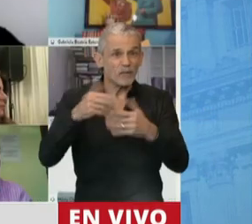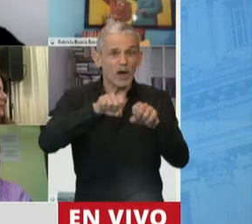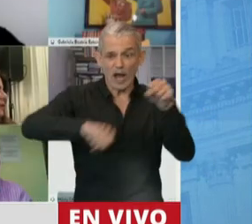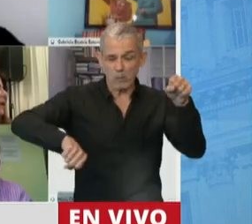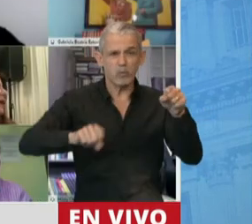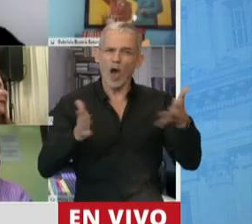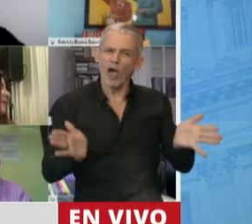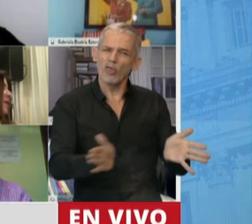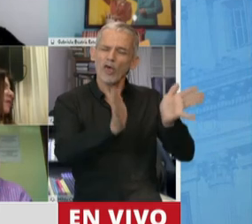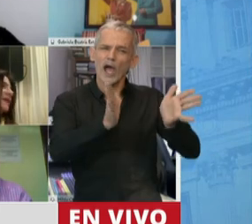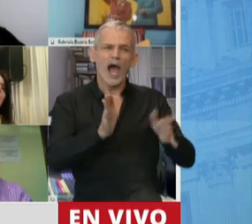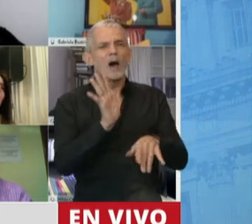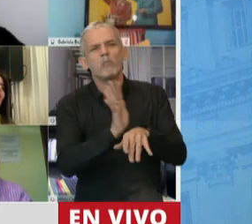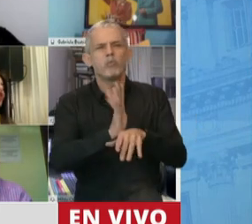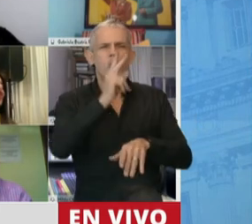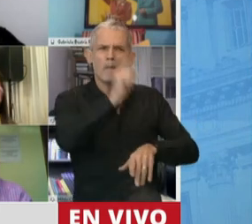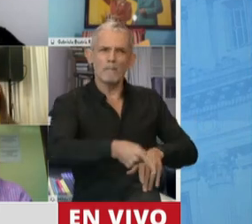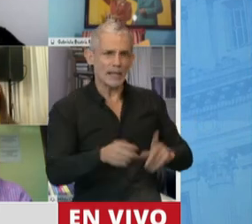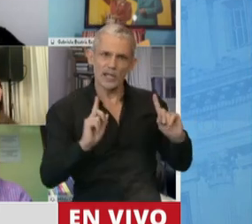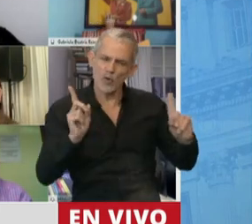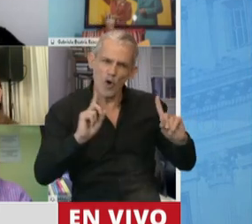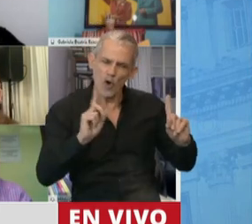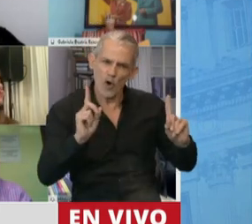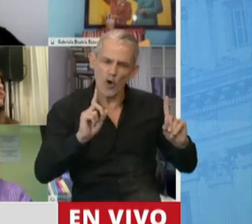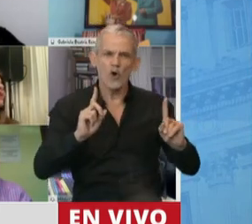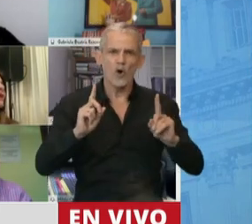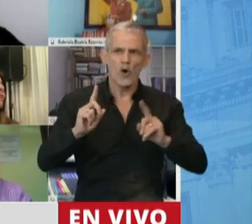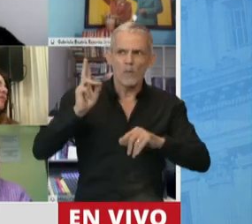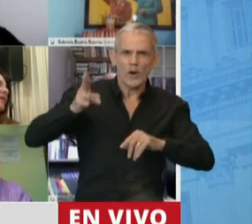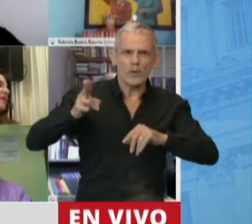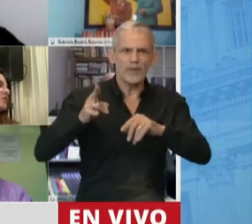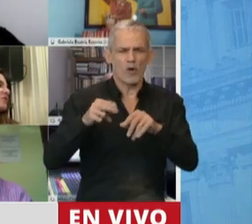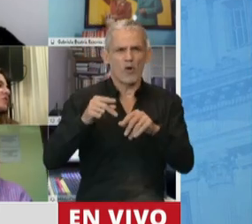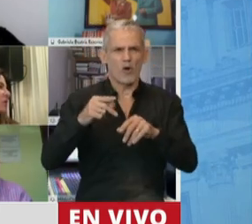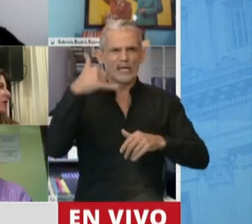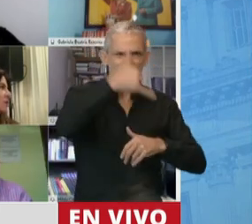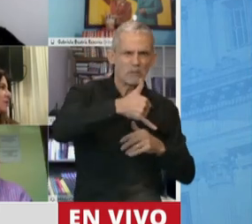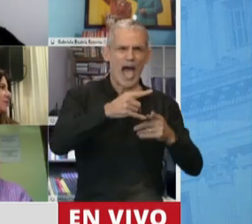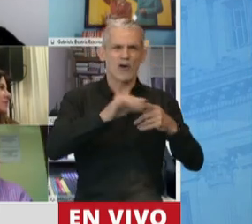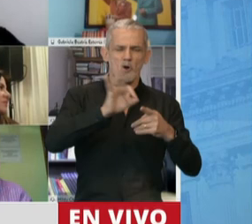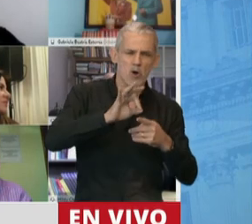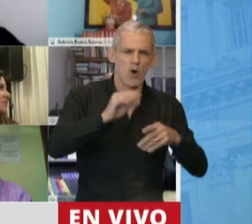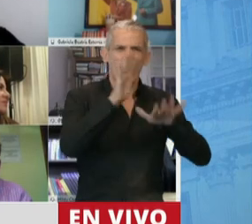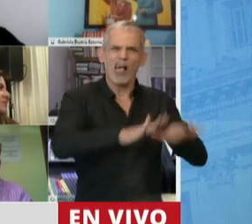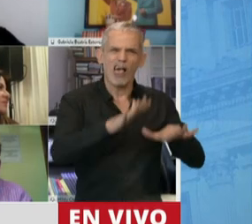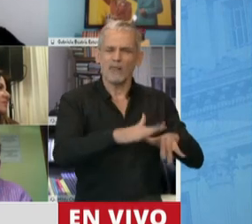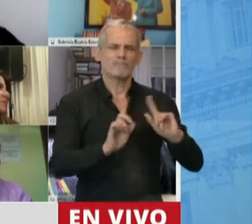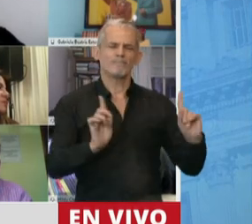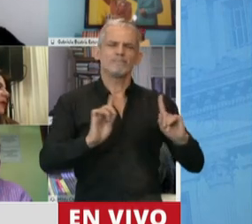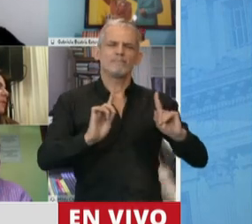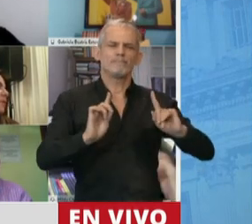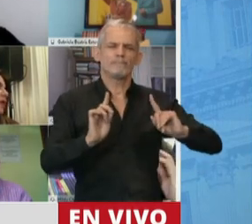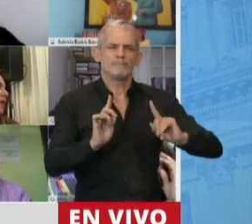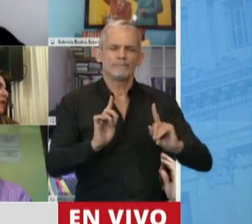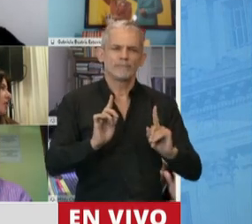quiere decir una imposición, sino que muchas veces en lo laboral, muchas veces